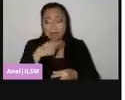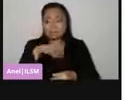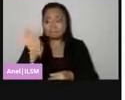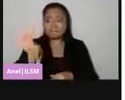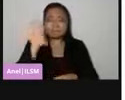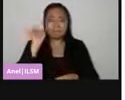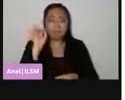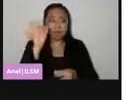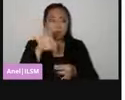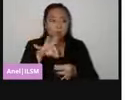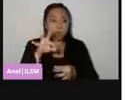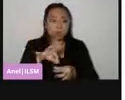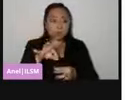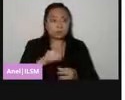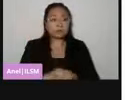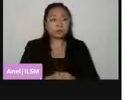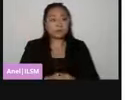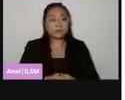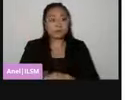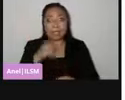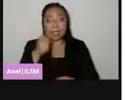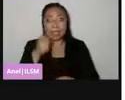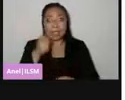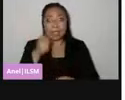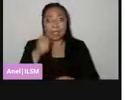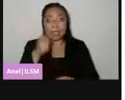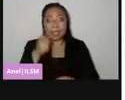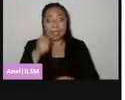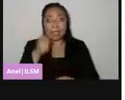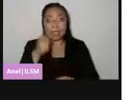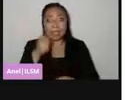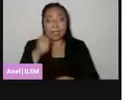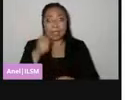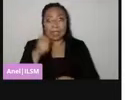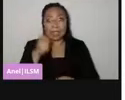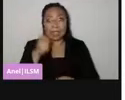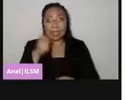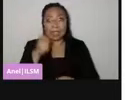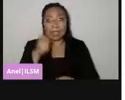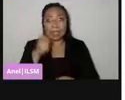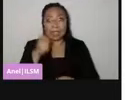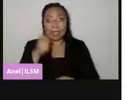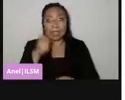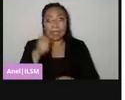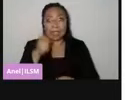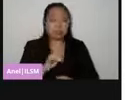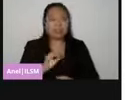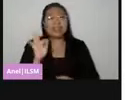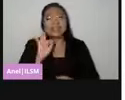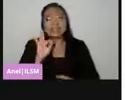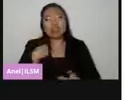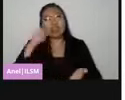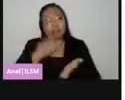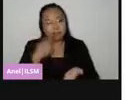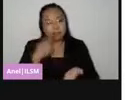elección popular. Esta jornada electoral se va a llevar a cabo el 6 de junio. Sé que estoy siendo muy repetitiva, pero me gustaría que lo